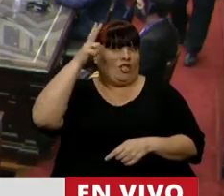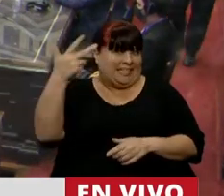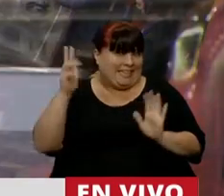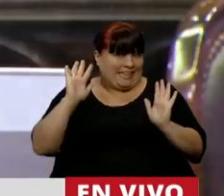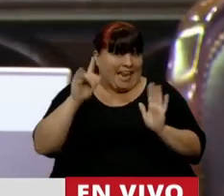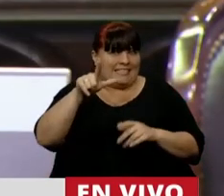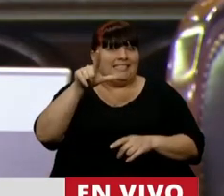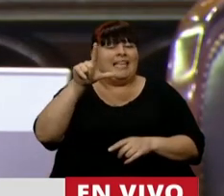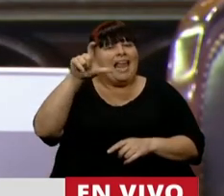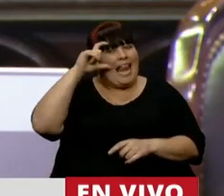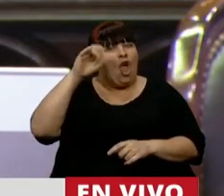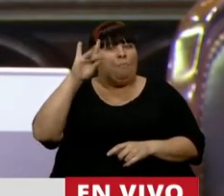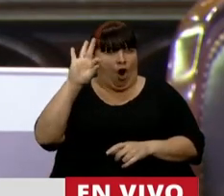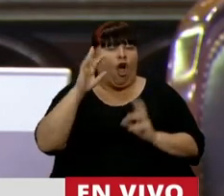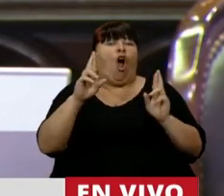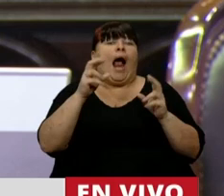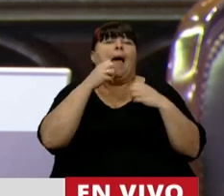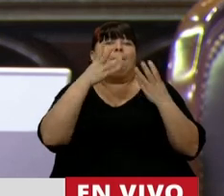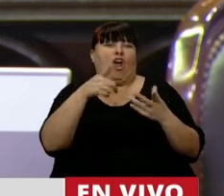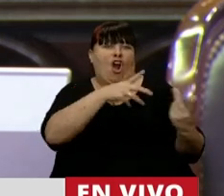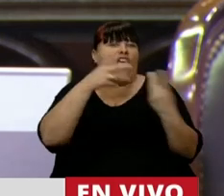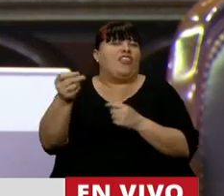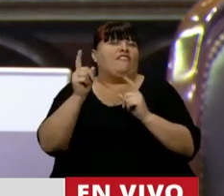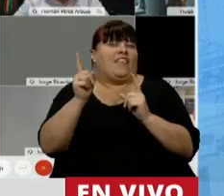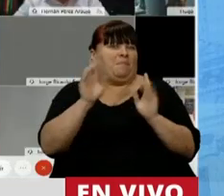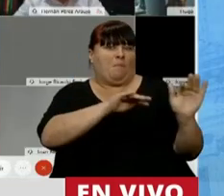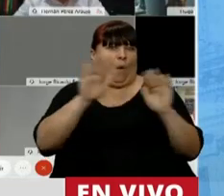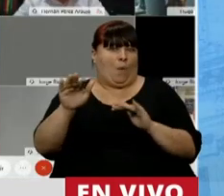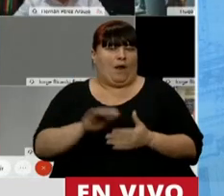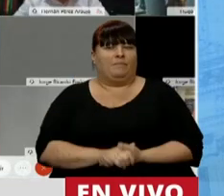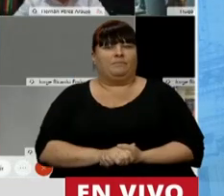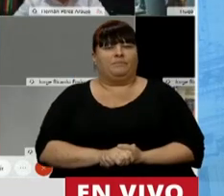Leopoldo. Espero que termine mejor defendiendo las mismas cosas.